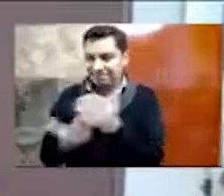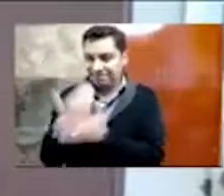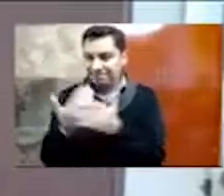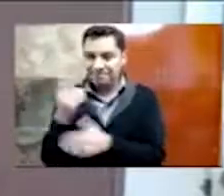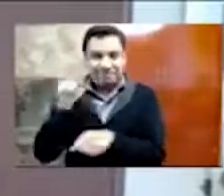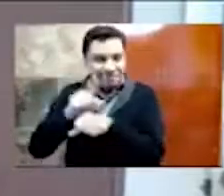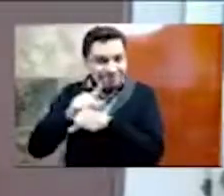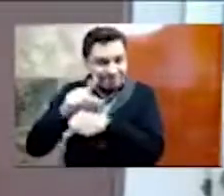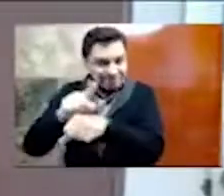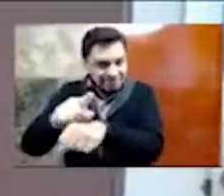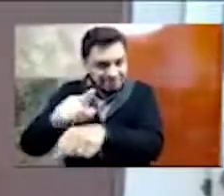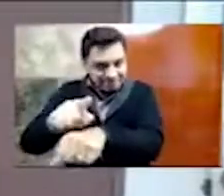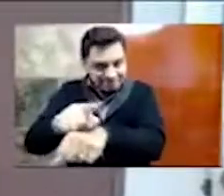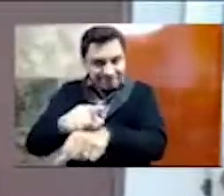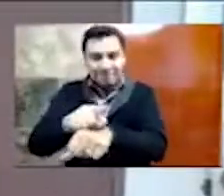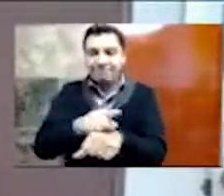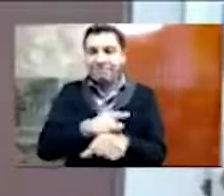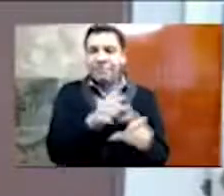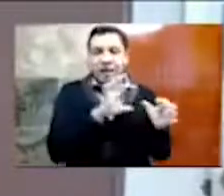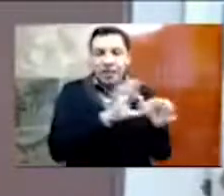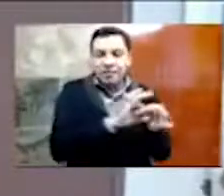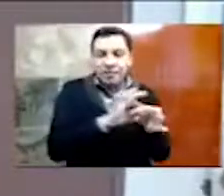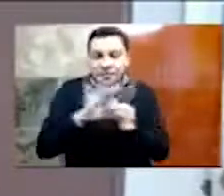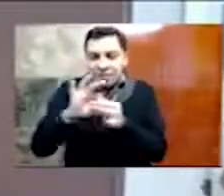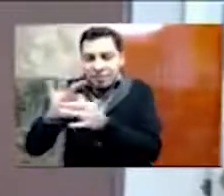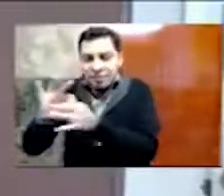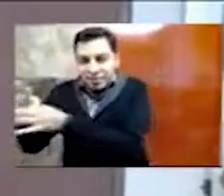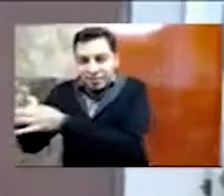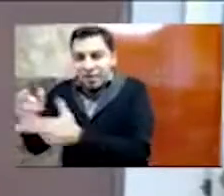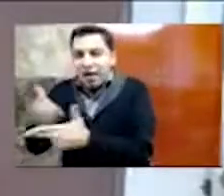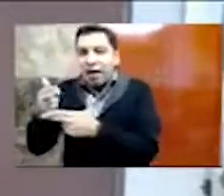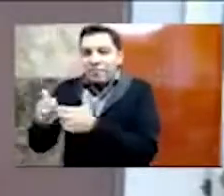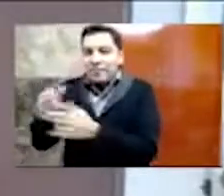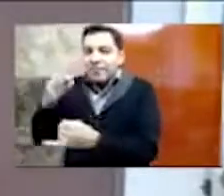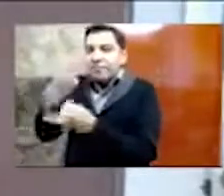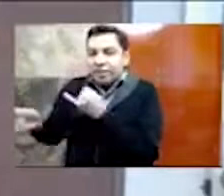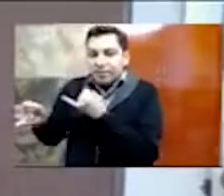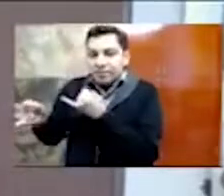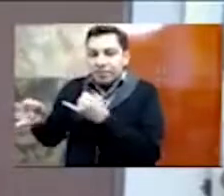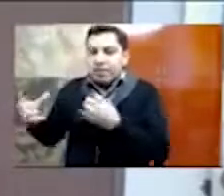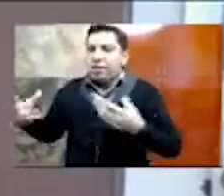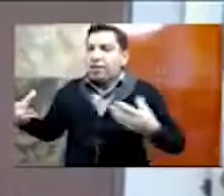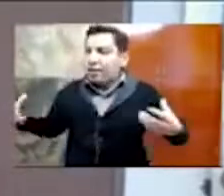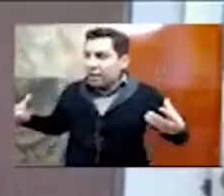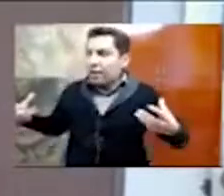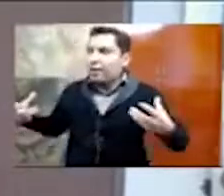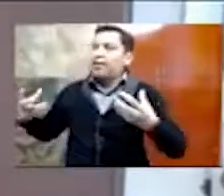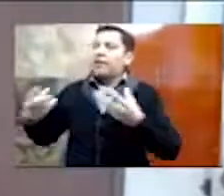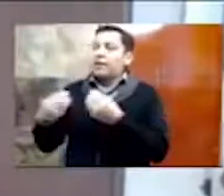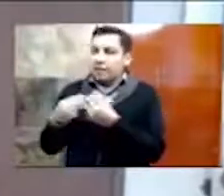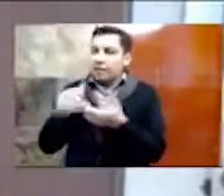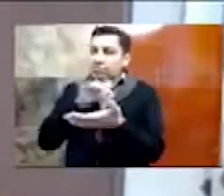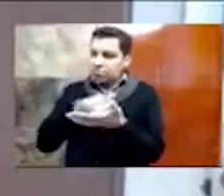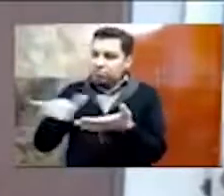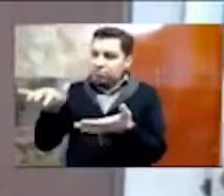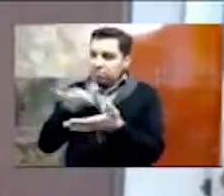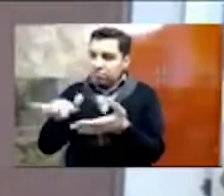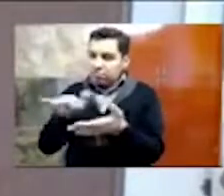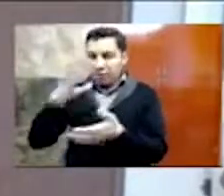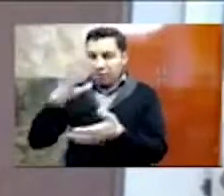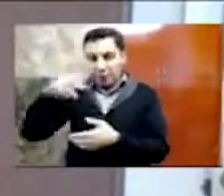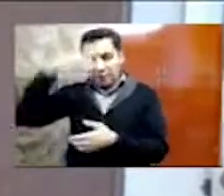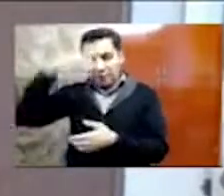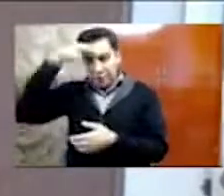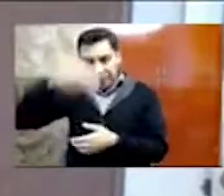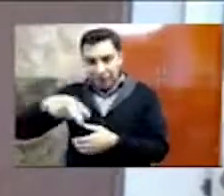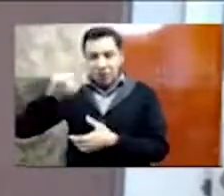van a tener unilación para llegar al cierre y verán cómo logramos hacer toda esta lectura de México Tenochtitlán. A mí